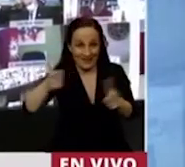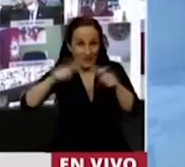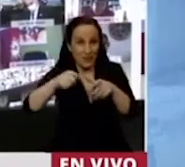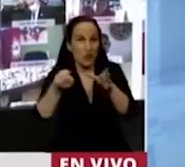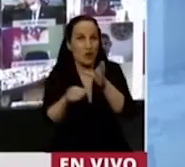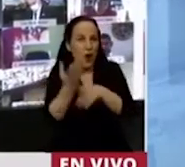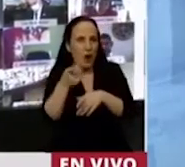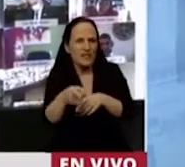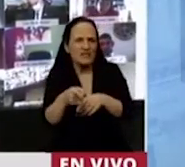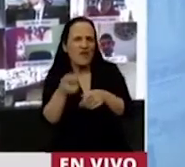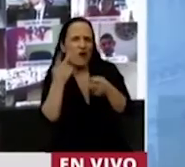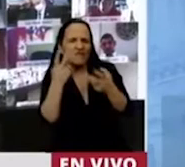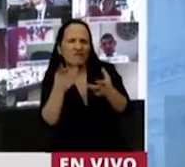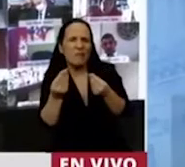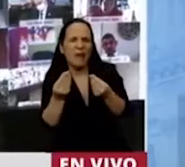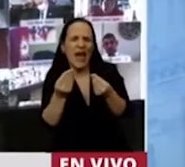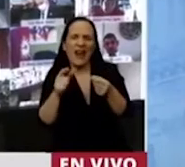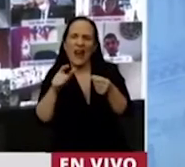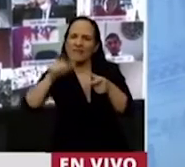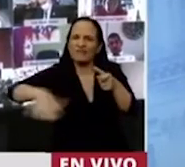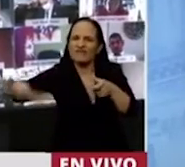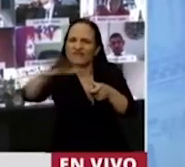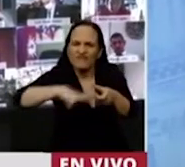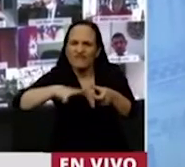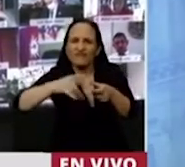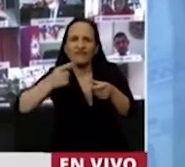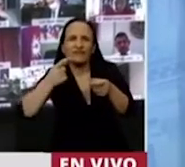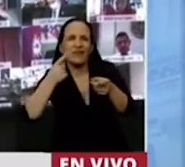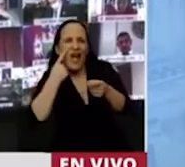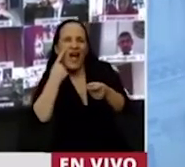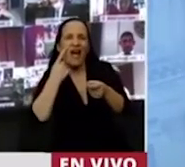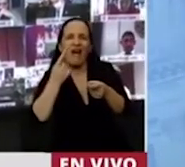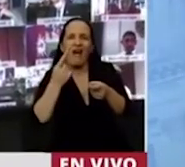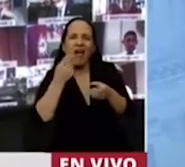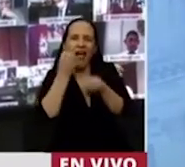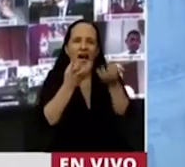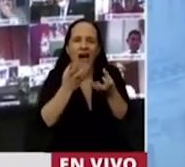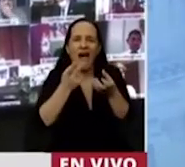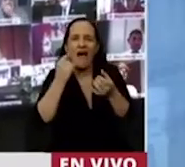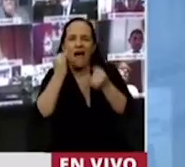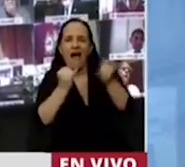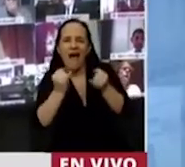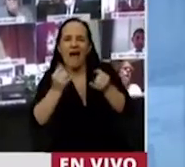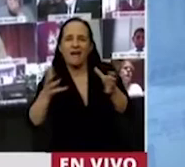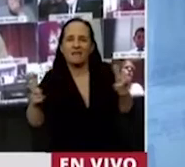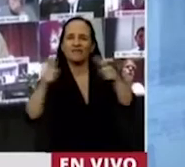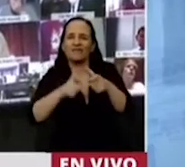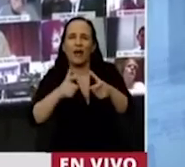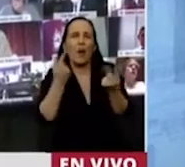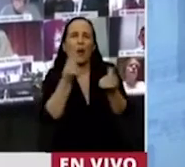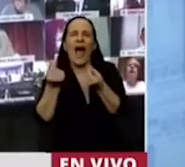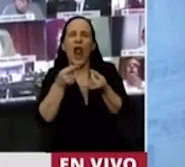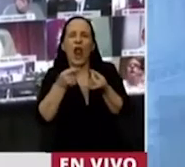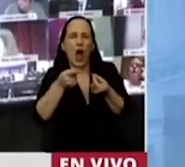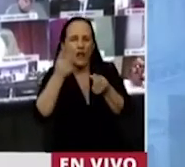con un criterio de sociedad civil abierta, confesional, que creciera los valores y que no